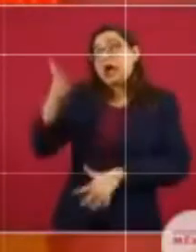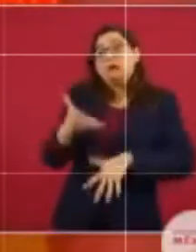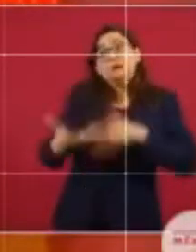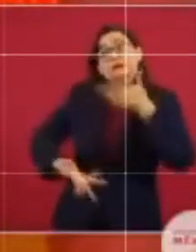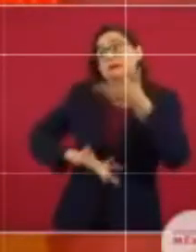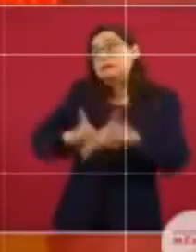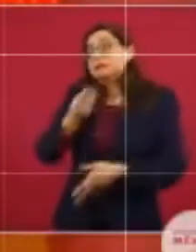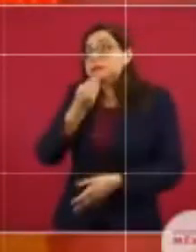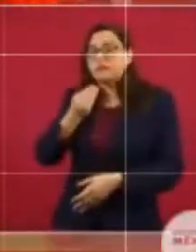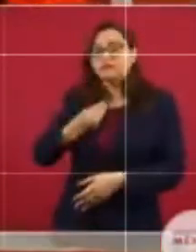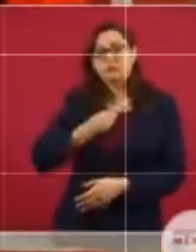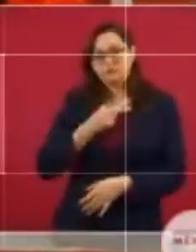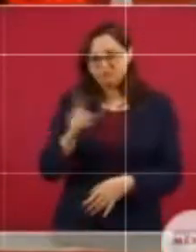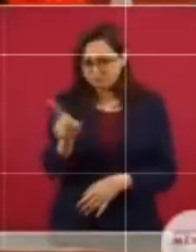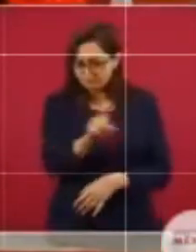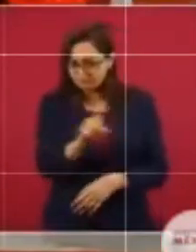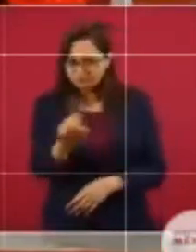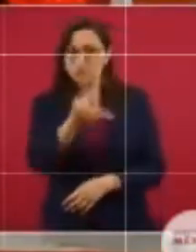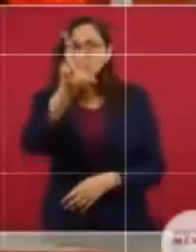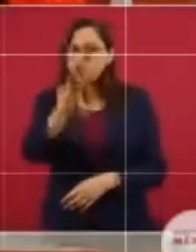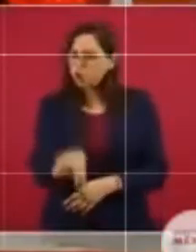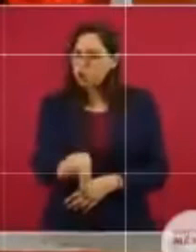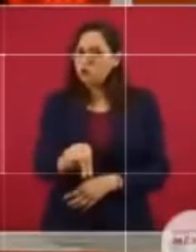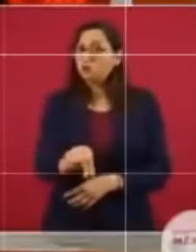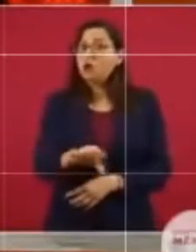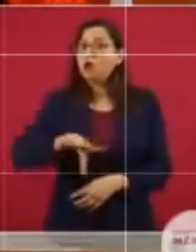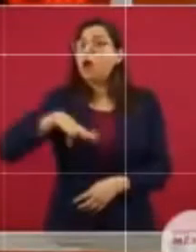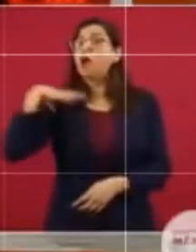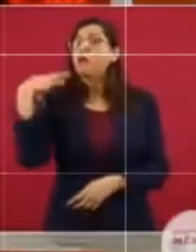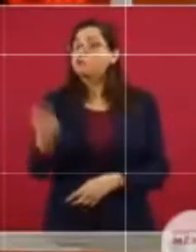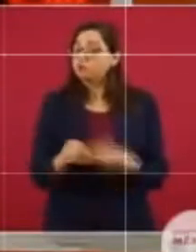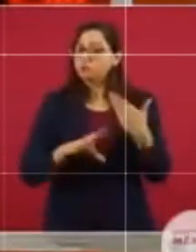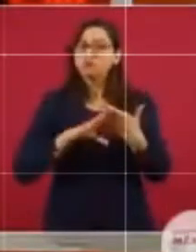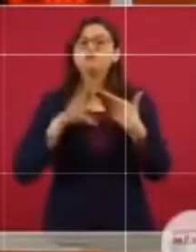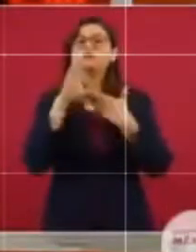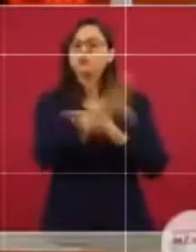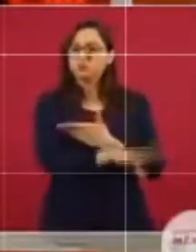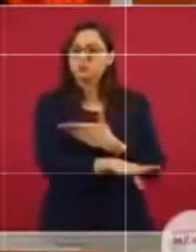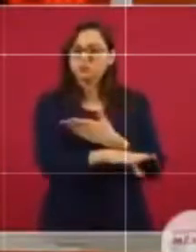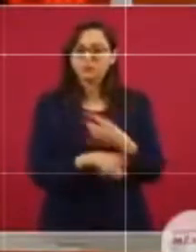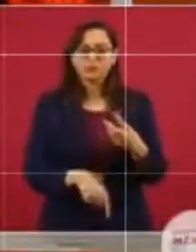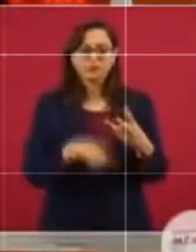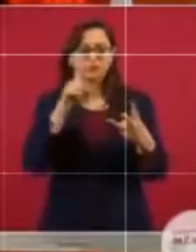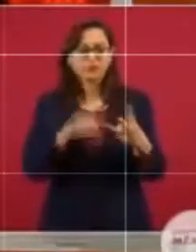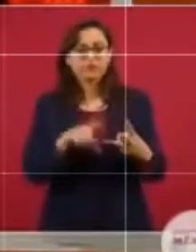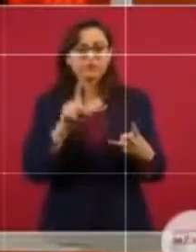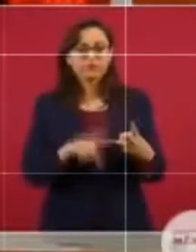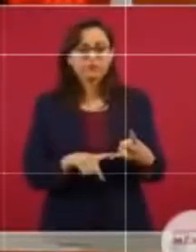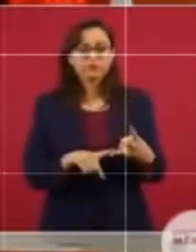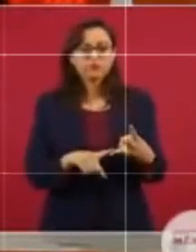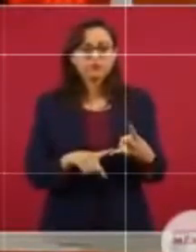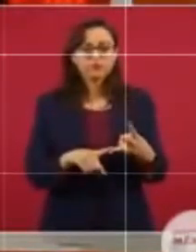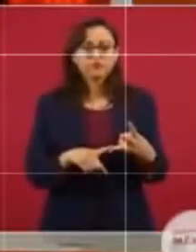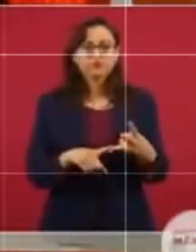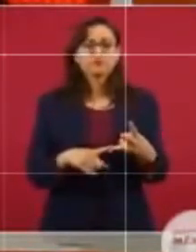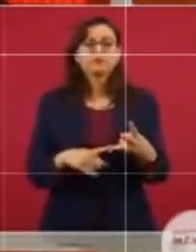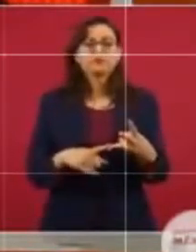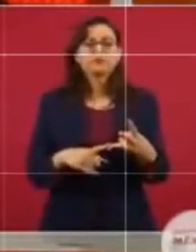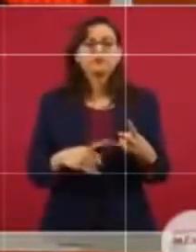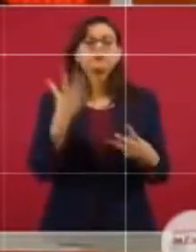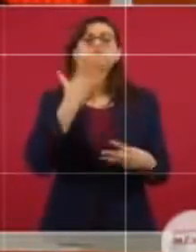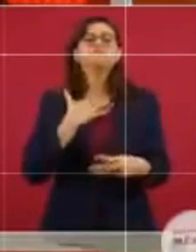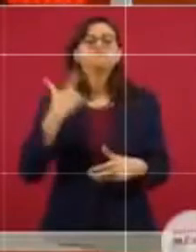Que no hay abusos. Y los combustibles. La Magna 3